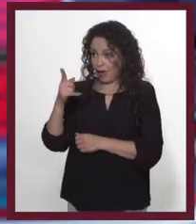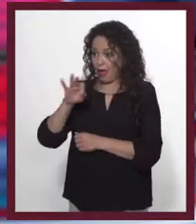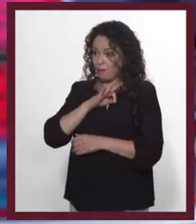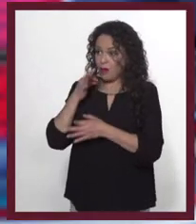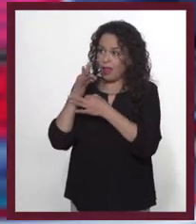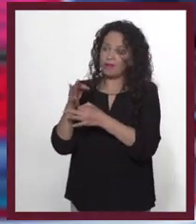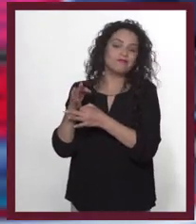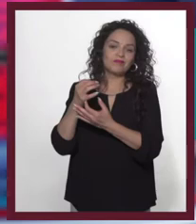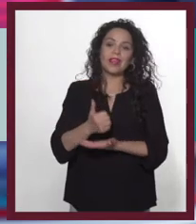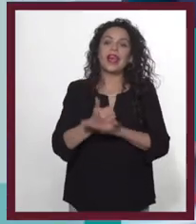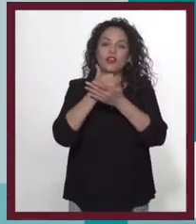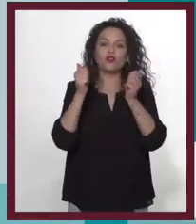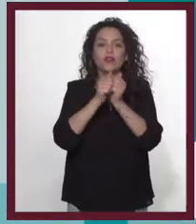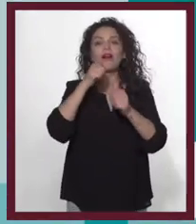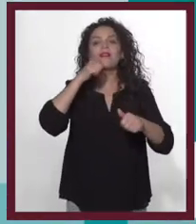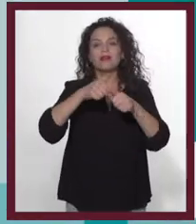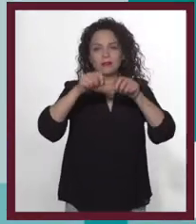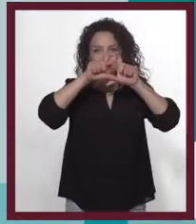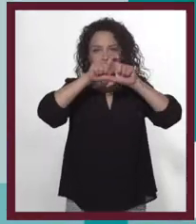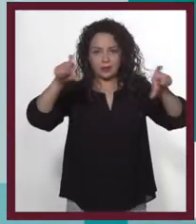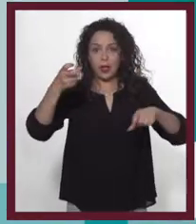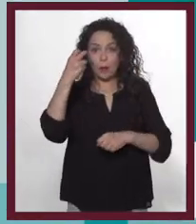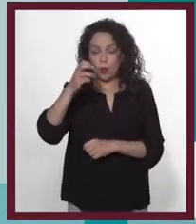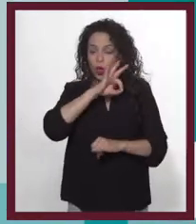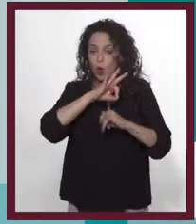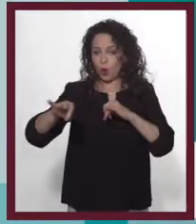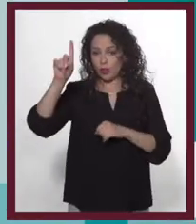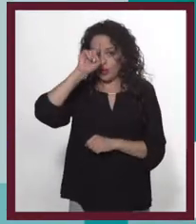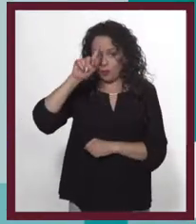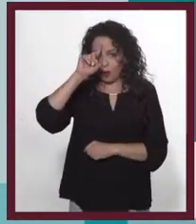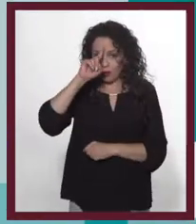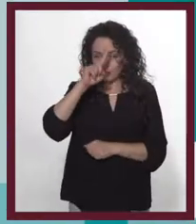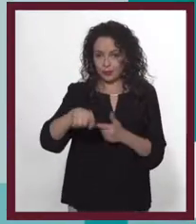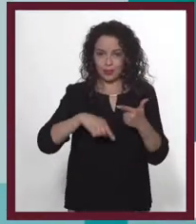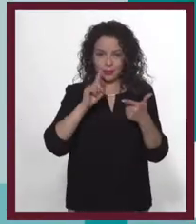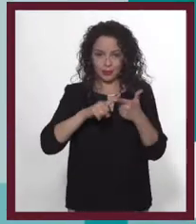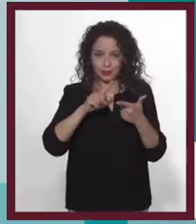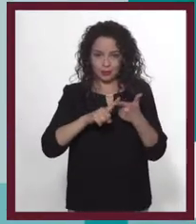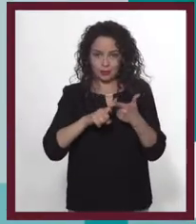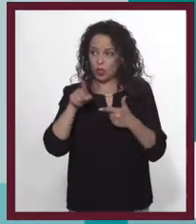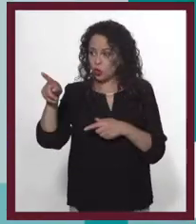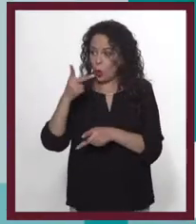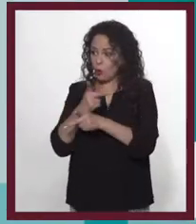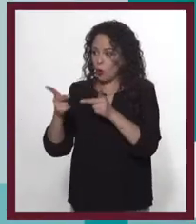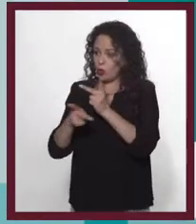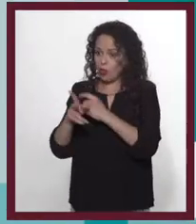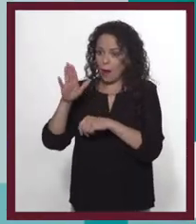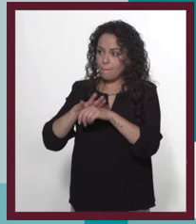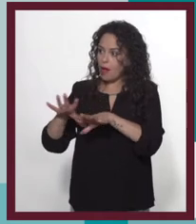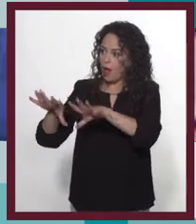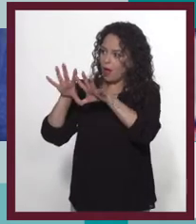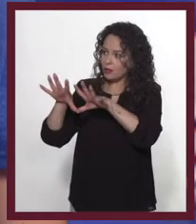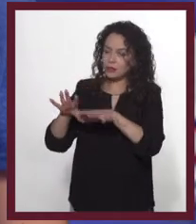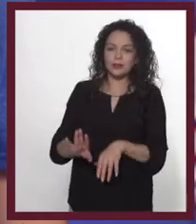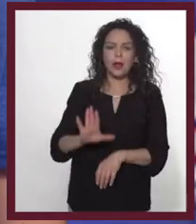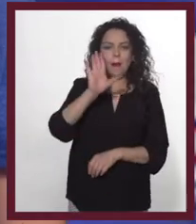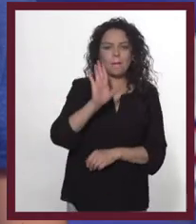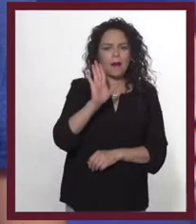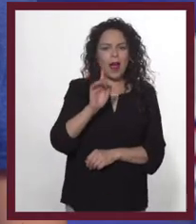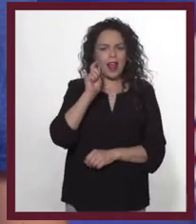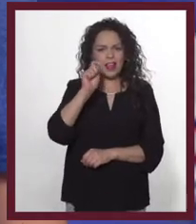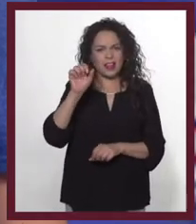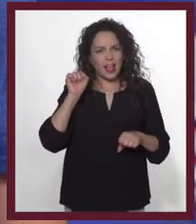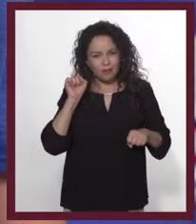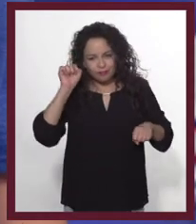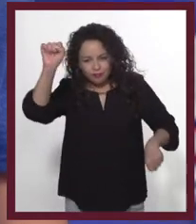siempre la imagen puede lograr. Y mi último consejo es que tu producto sea el héroe. O sea, como